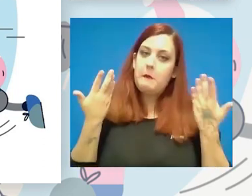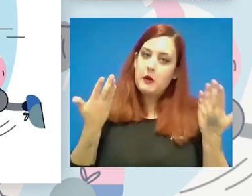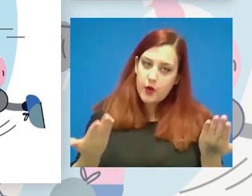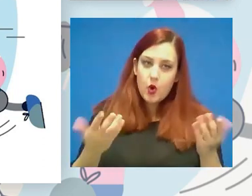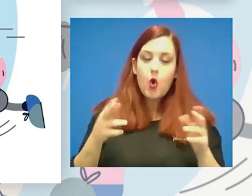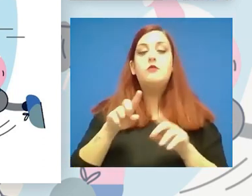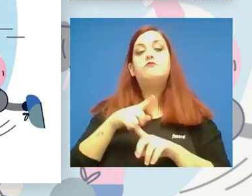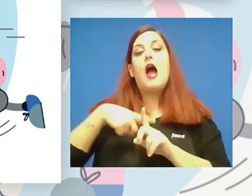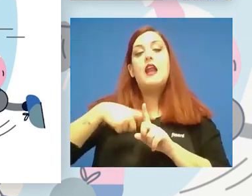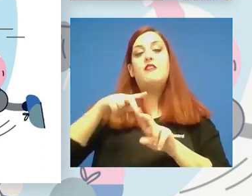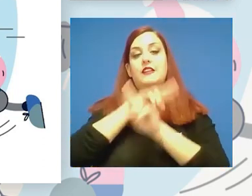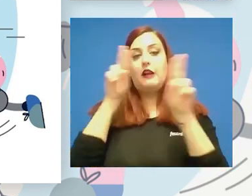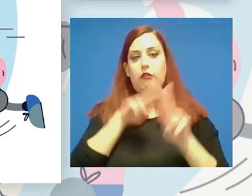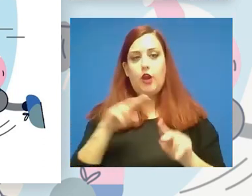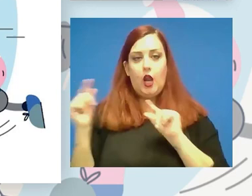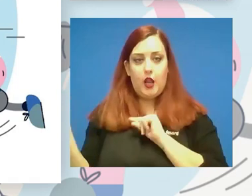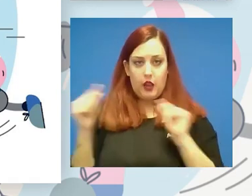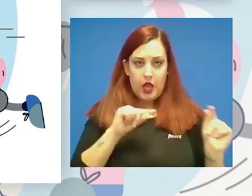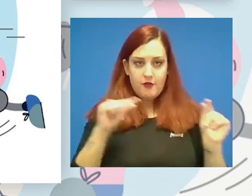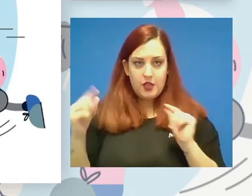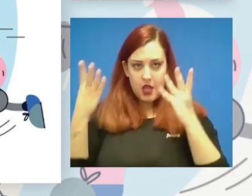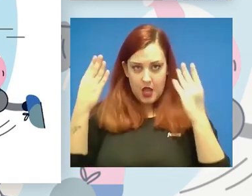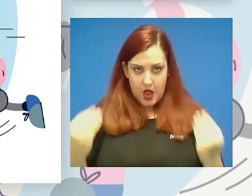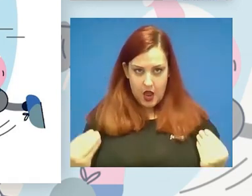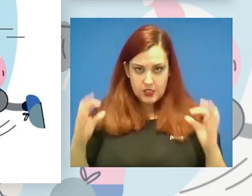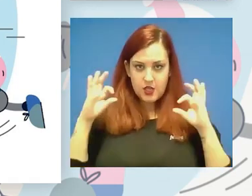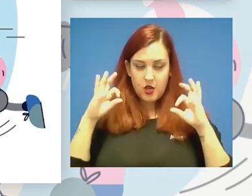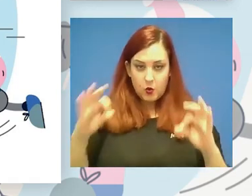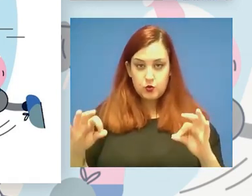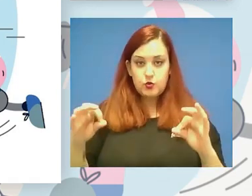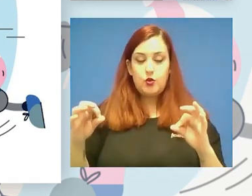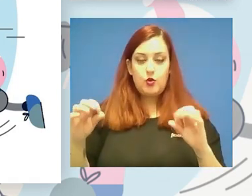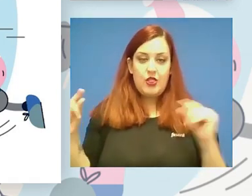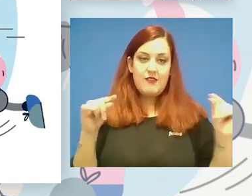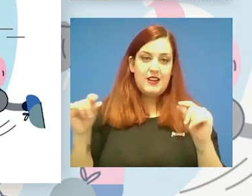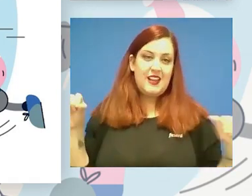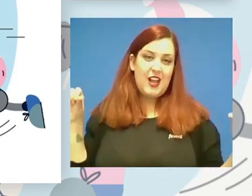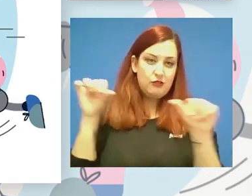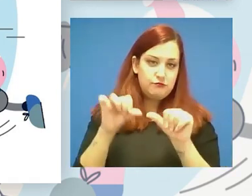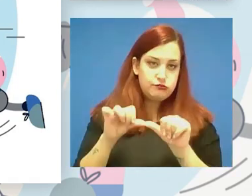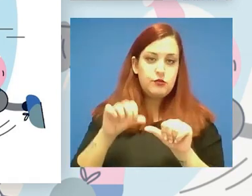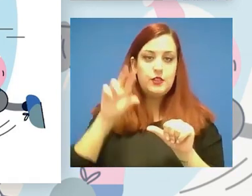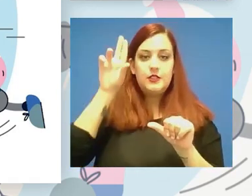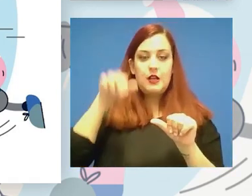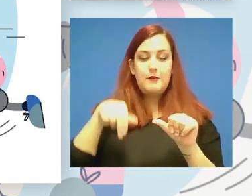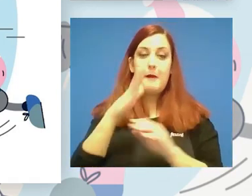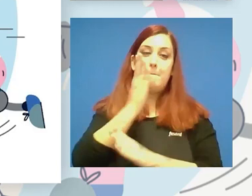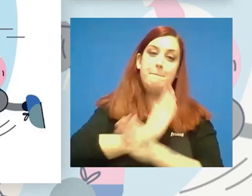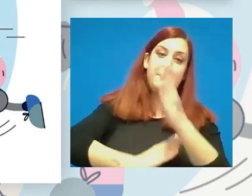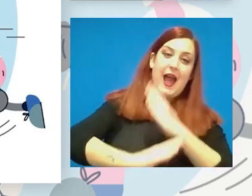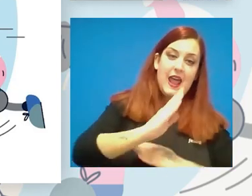debatido mucho, es un término que además se debatió, la cronimia que procede, el término como lo del para, que podría ser